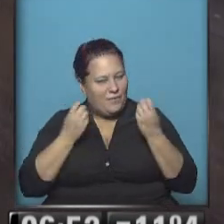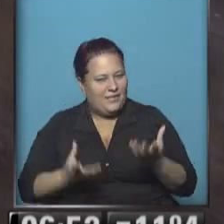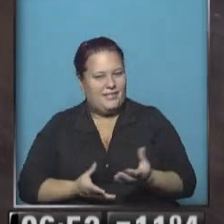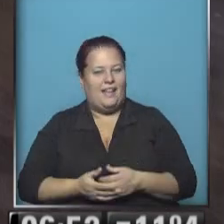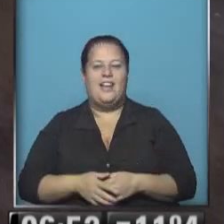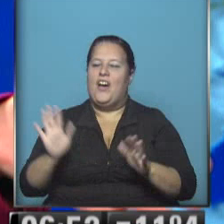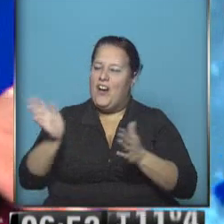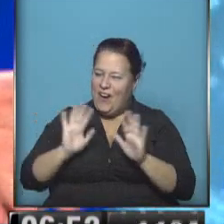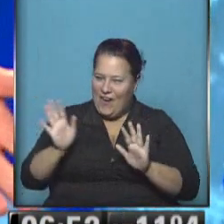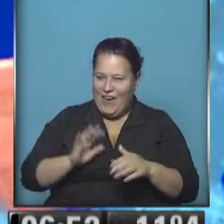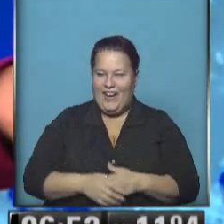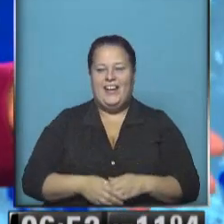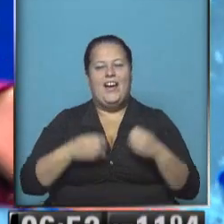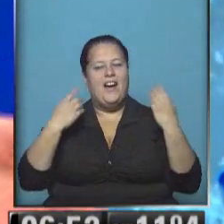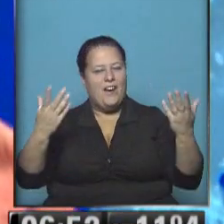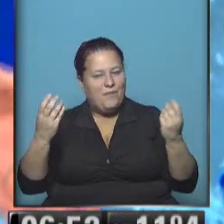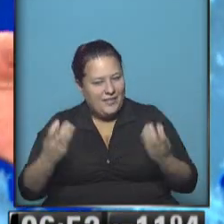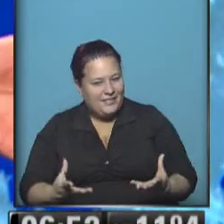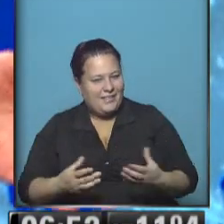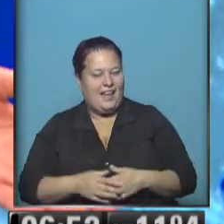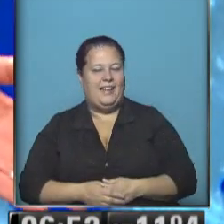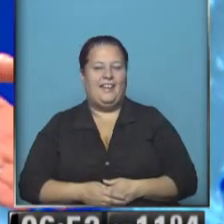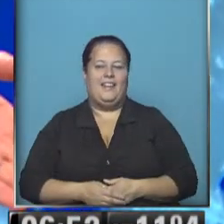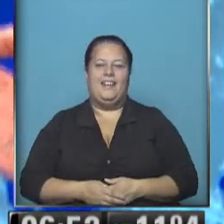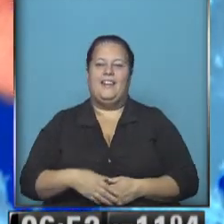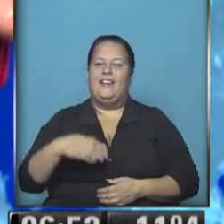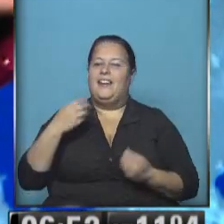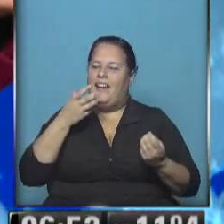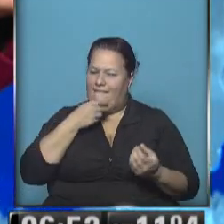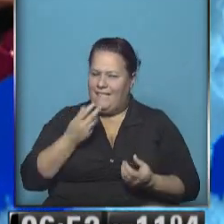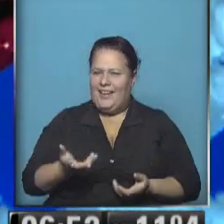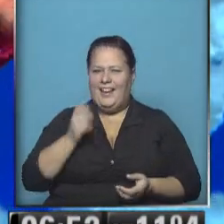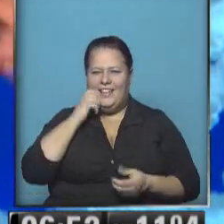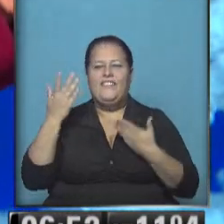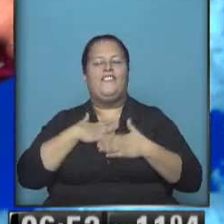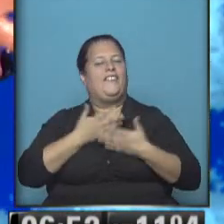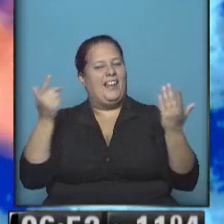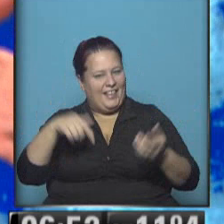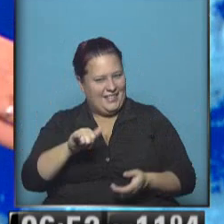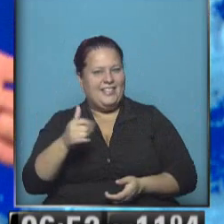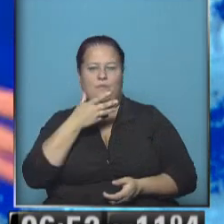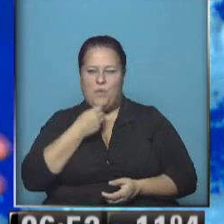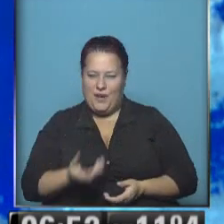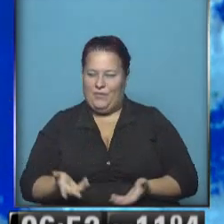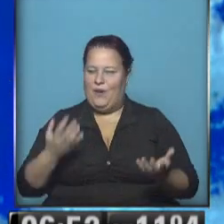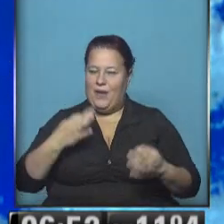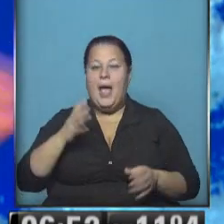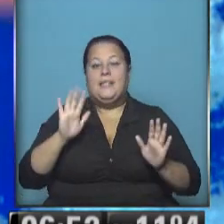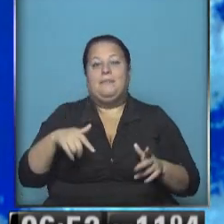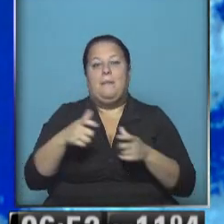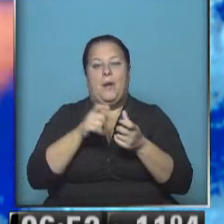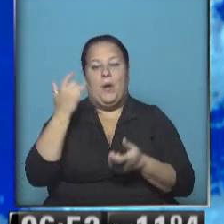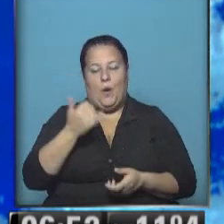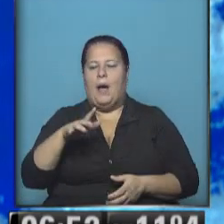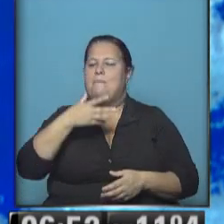¿Cómo estás? ¿Cómo estás, corazón? Ay, la dejo Felicísima que llegó. Sí, Caria, está muy Esperando los estrenos del jueves.